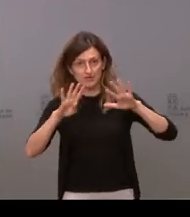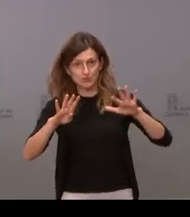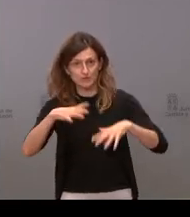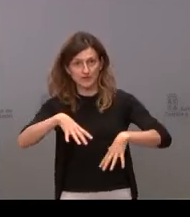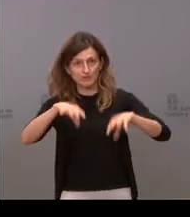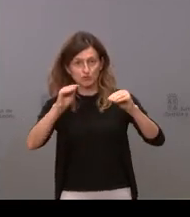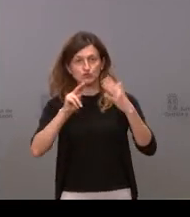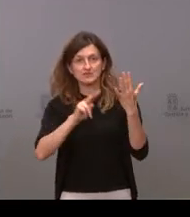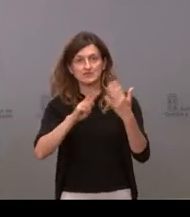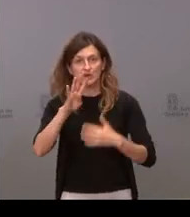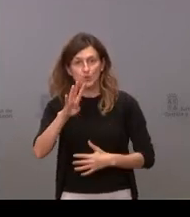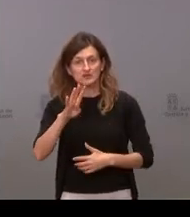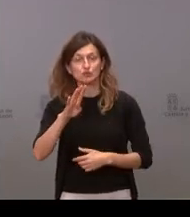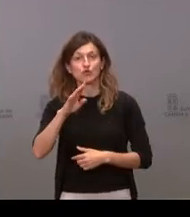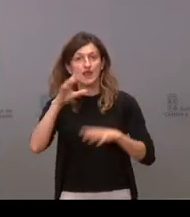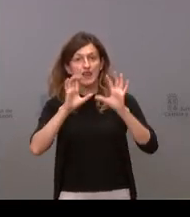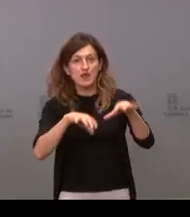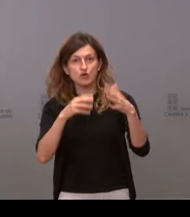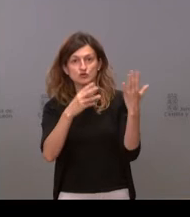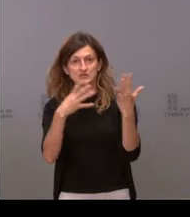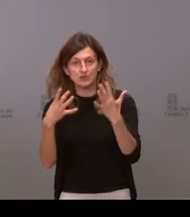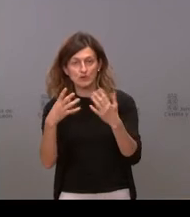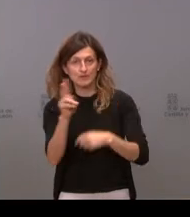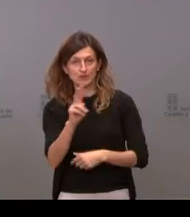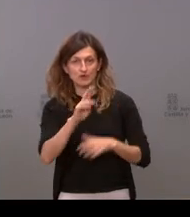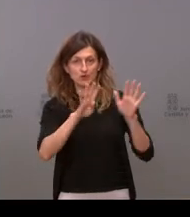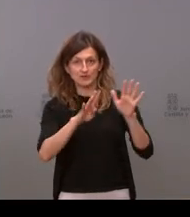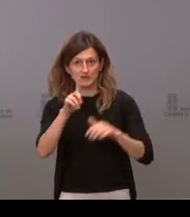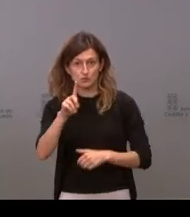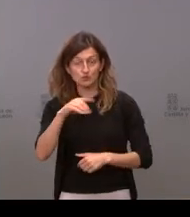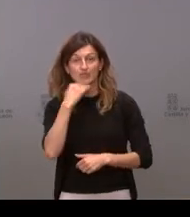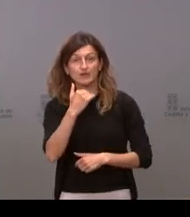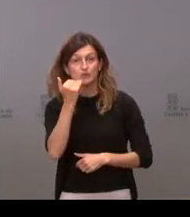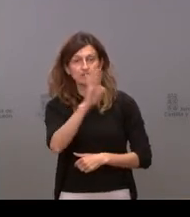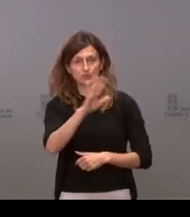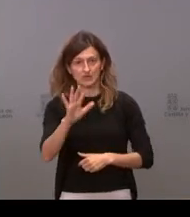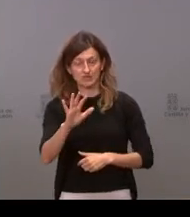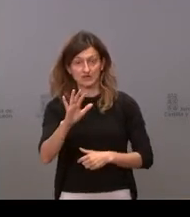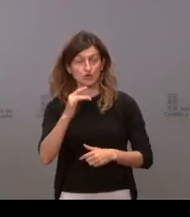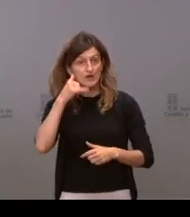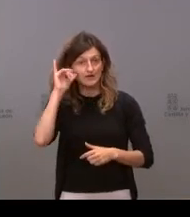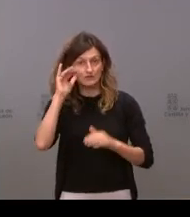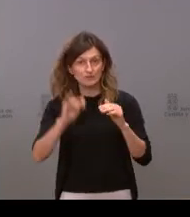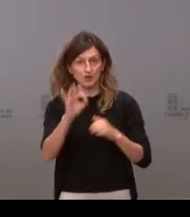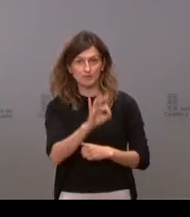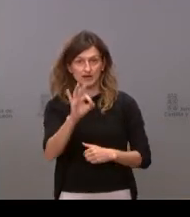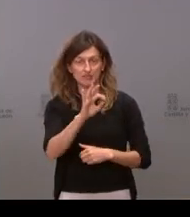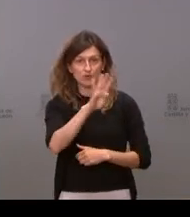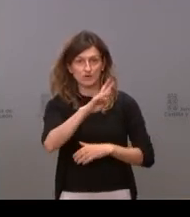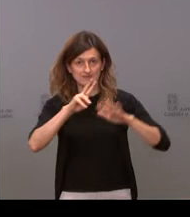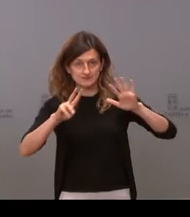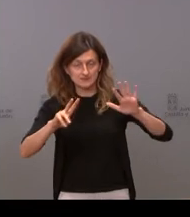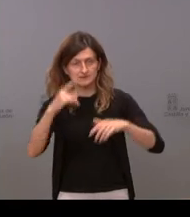Burgos, 74, León, 89, Valladolid, 91, Zamora, 55, en riesgo bajo Palencia, 47,